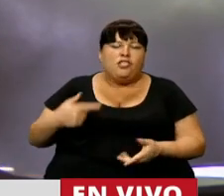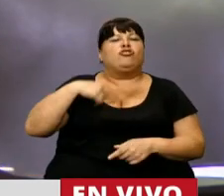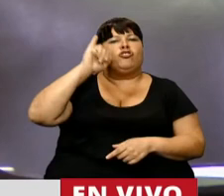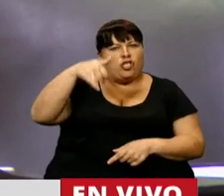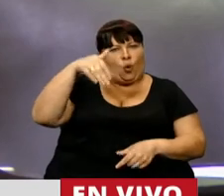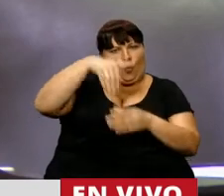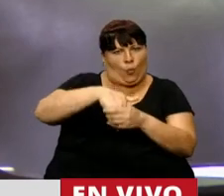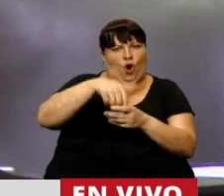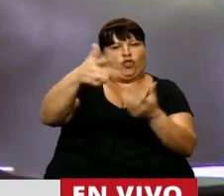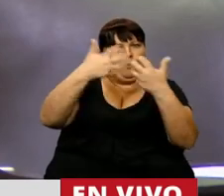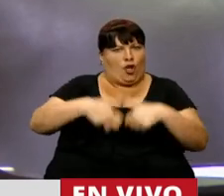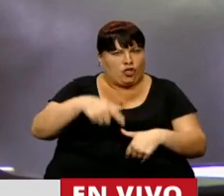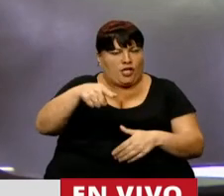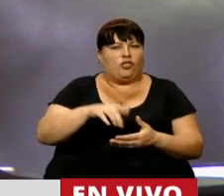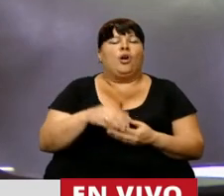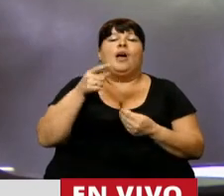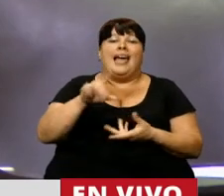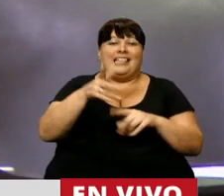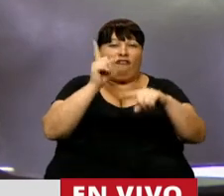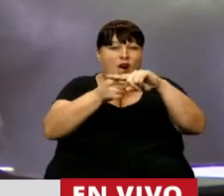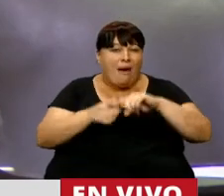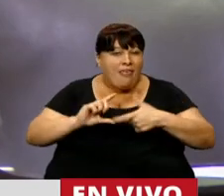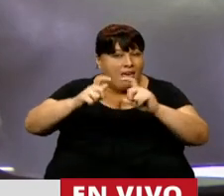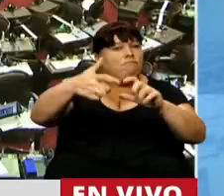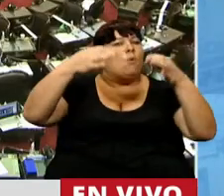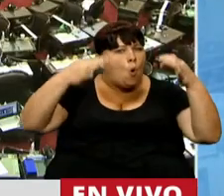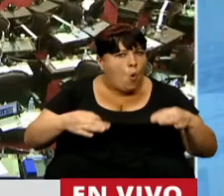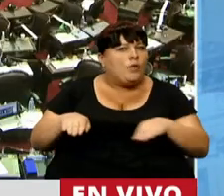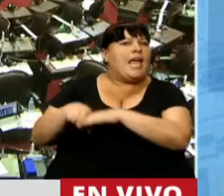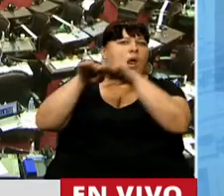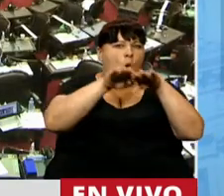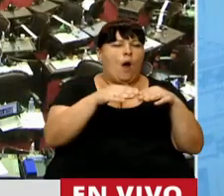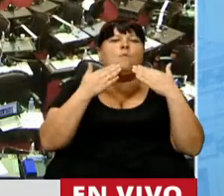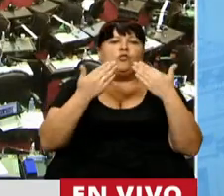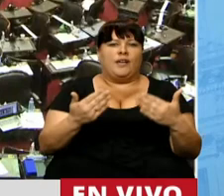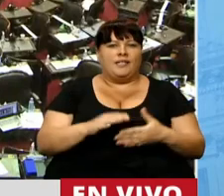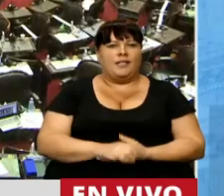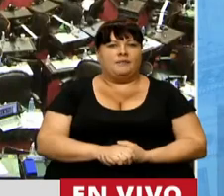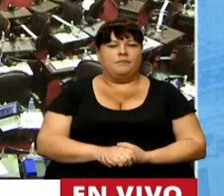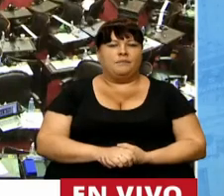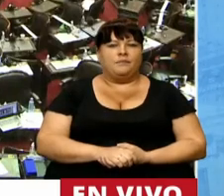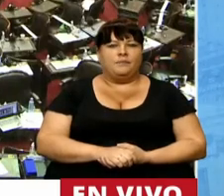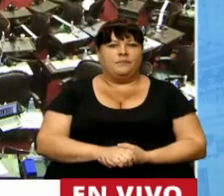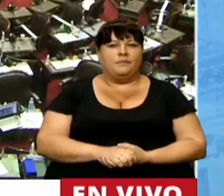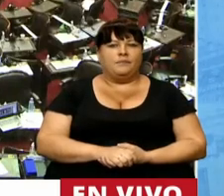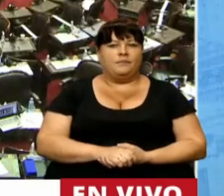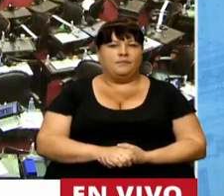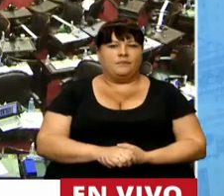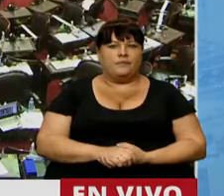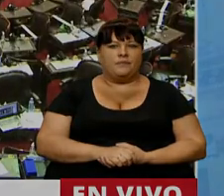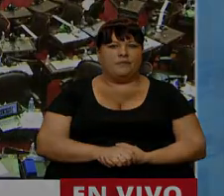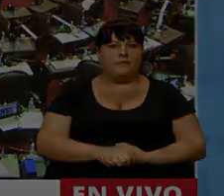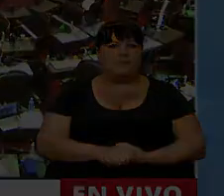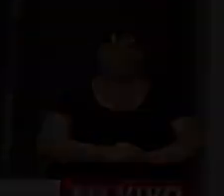acompañar este proyecto, porque esta fórmula es justa y es equitativa. Muchas gracias. Muchas gracias, diputada